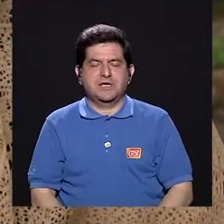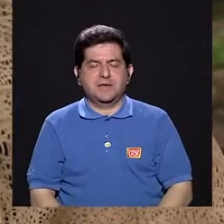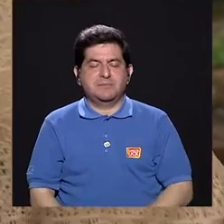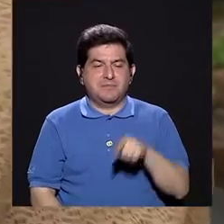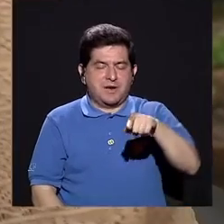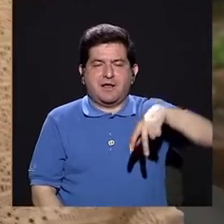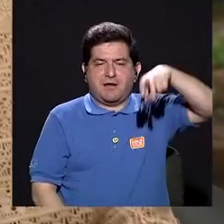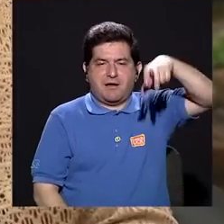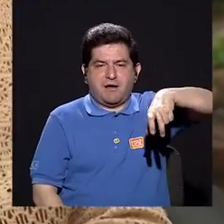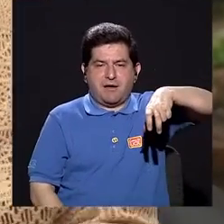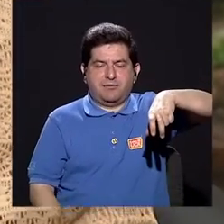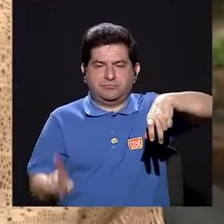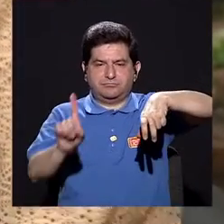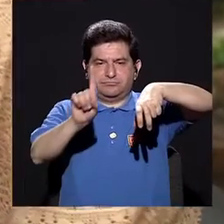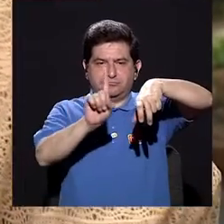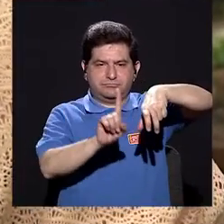lado.